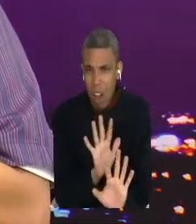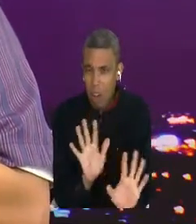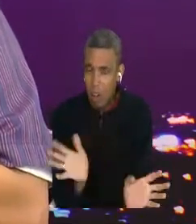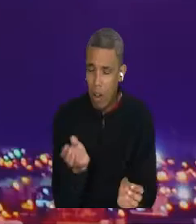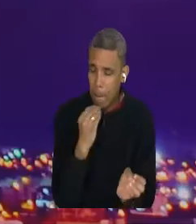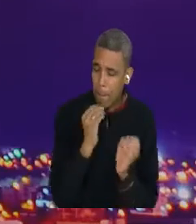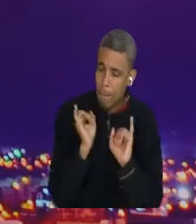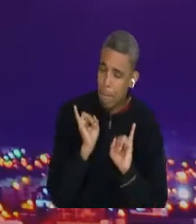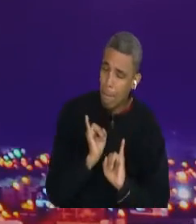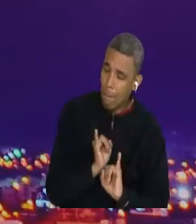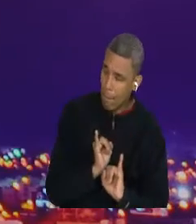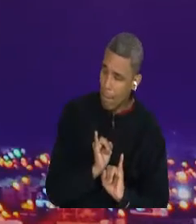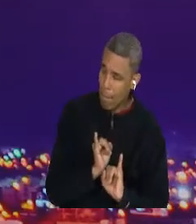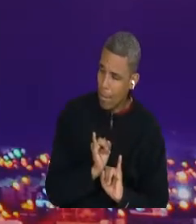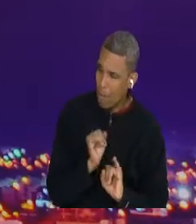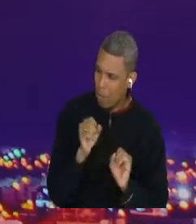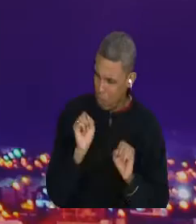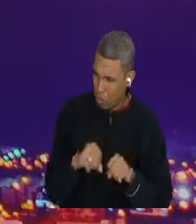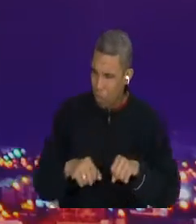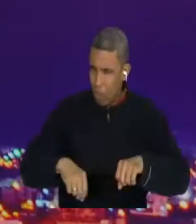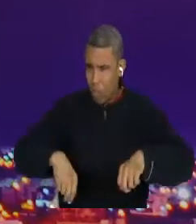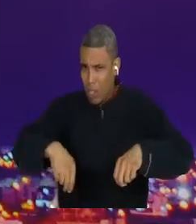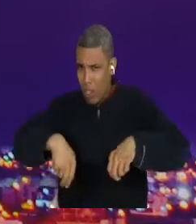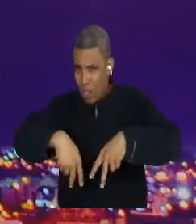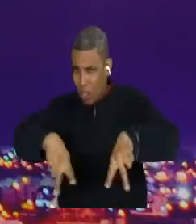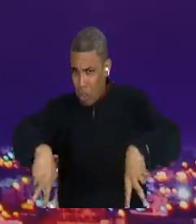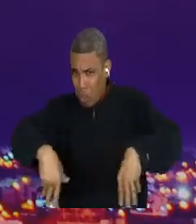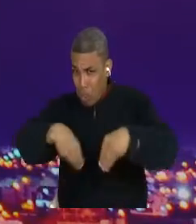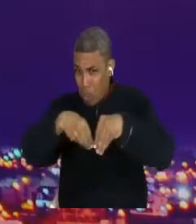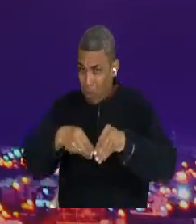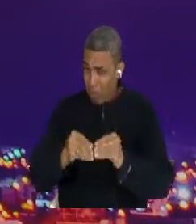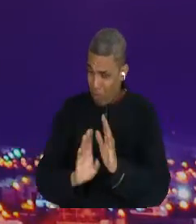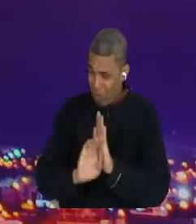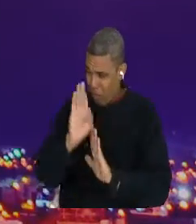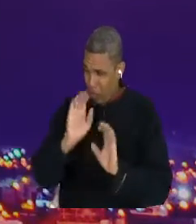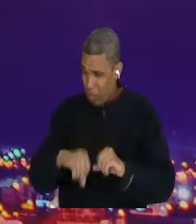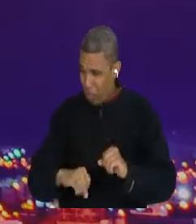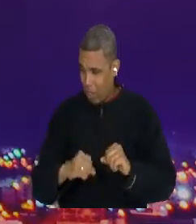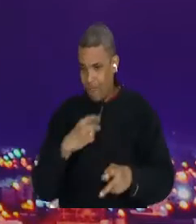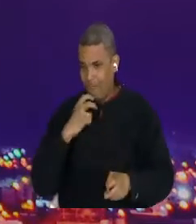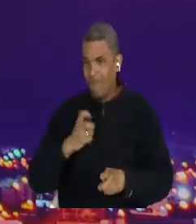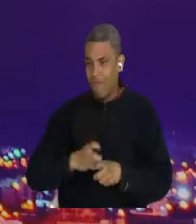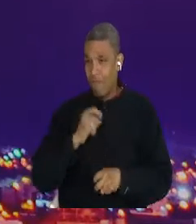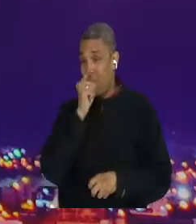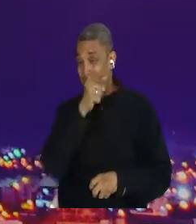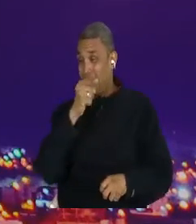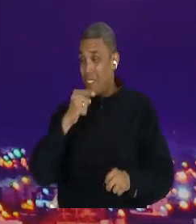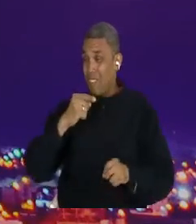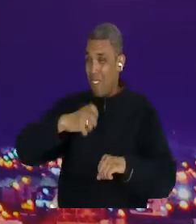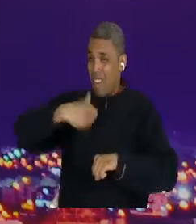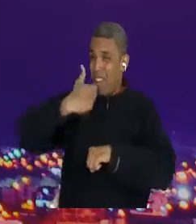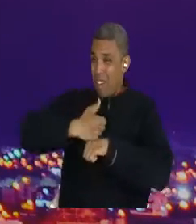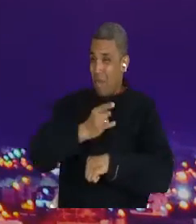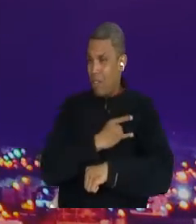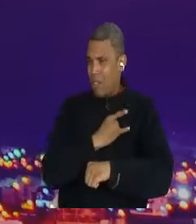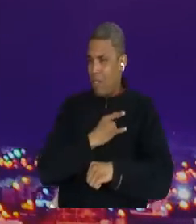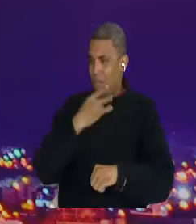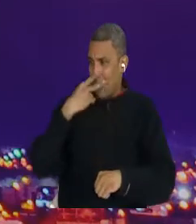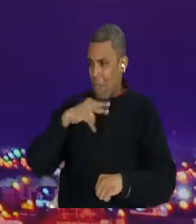adecuada. Claro, desde luego, como bien planteaba nosotros los jóvenes, los niños, como generación de la esperanza,